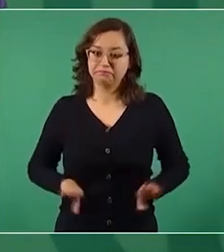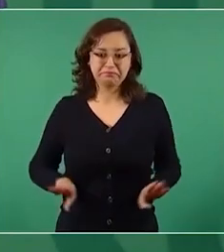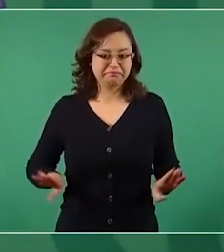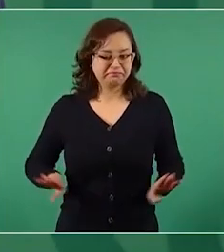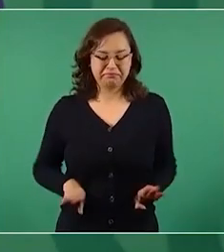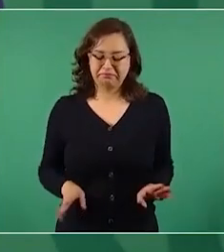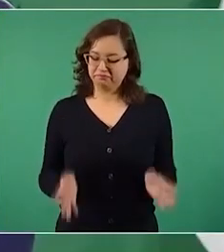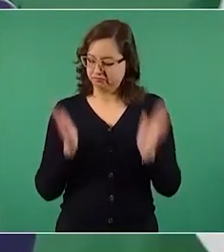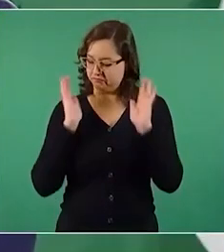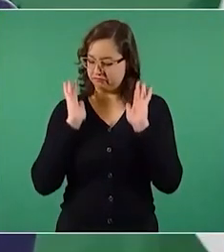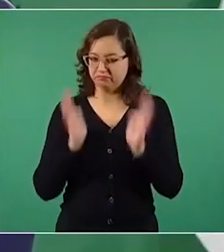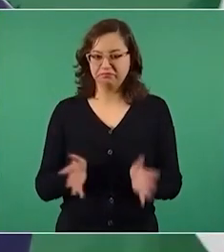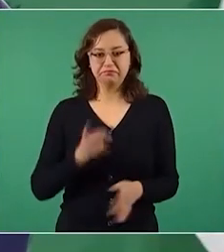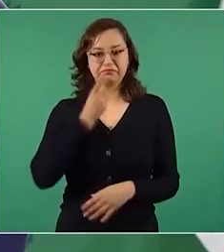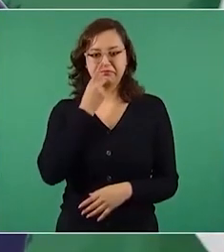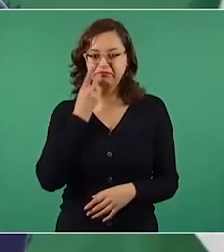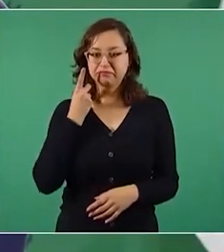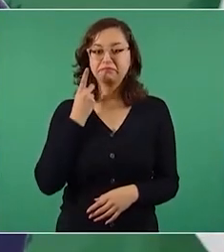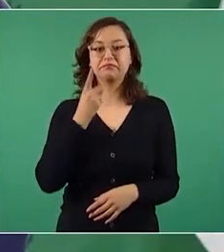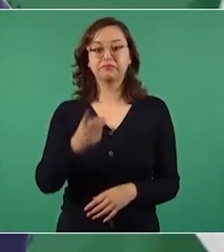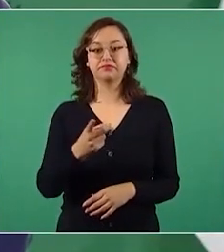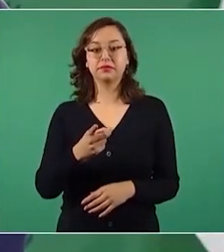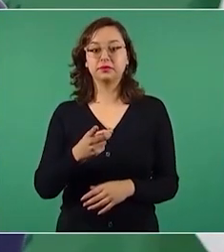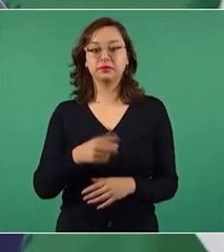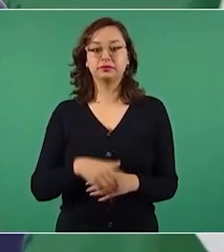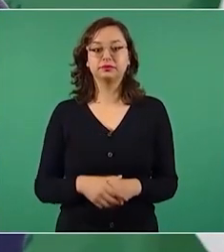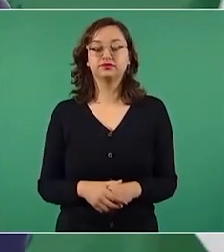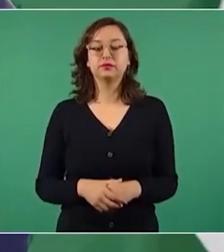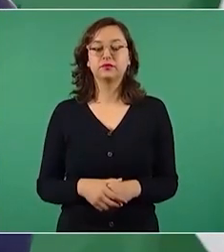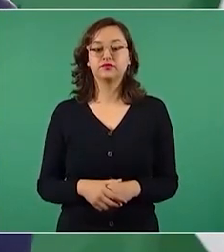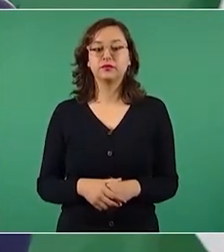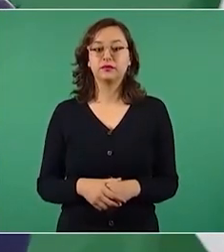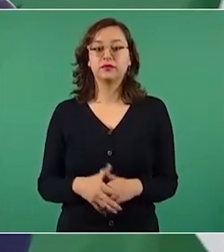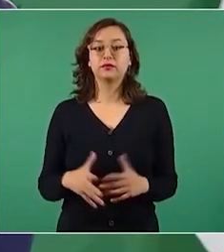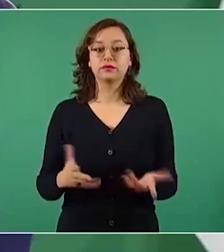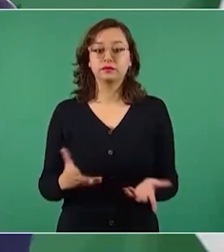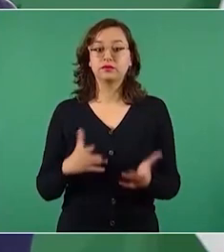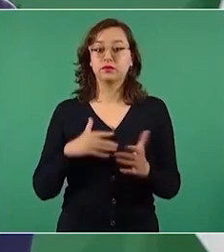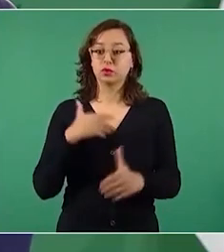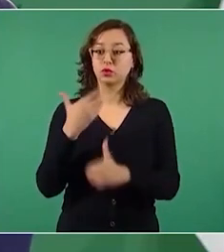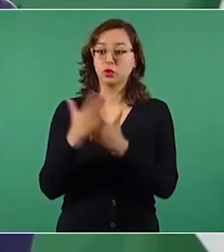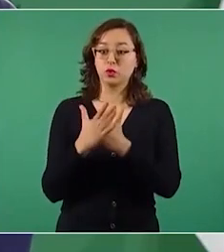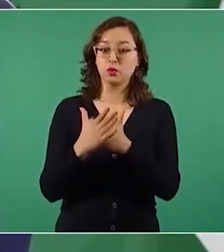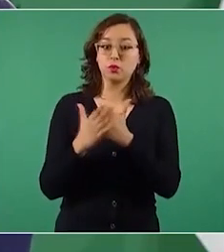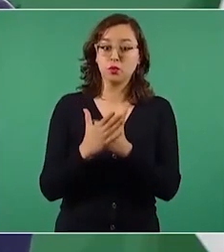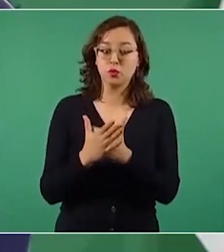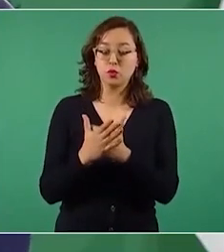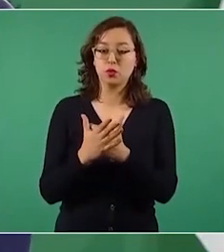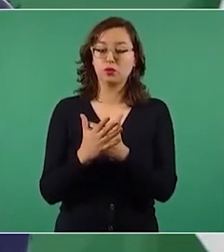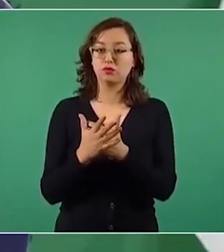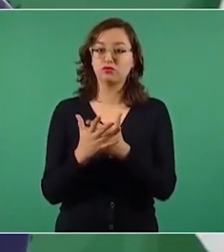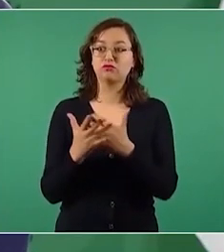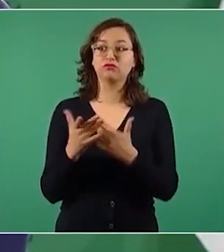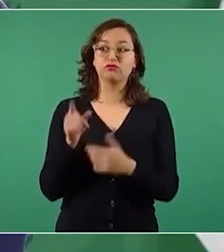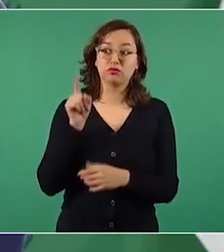de que es necesaria una renovación tajante